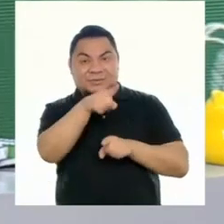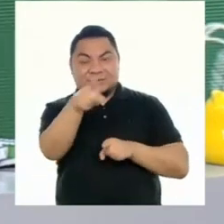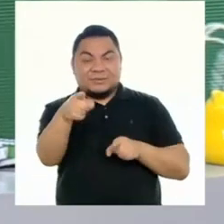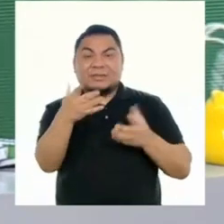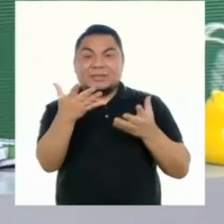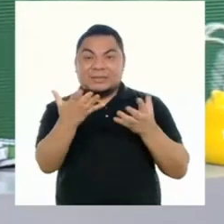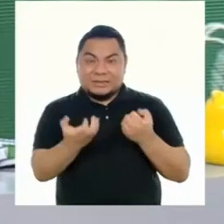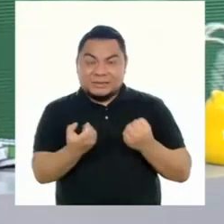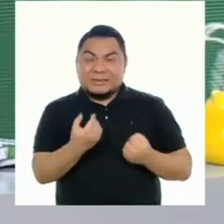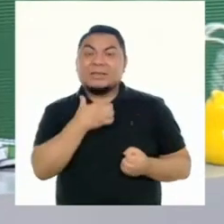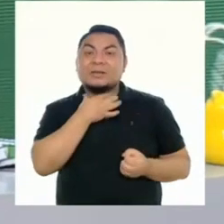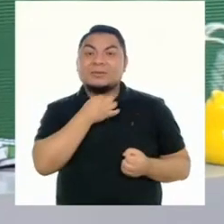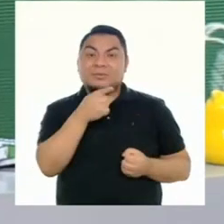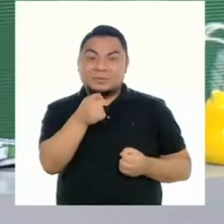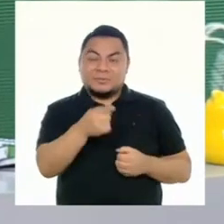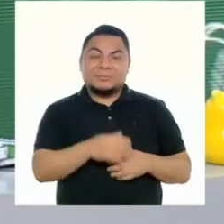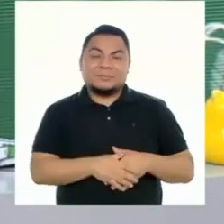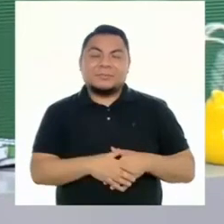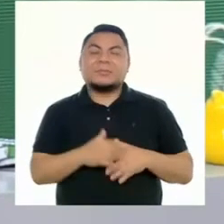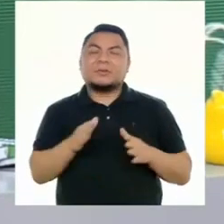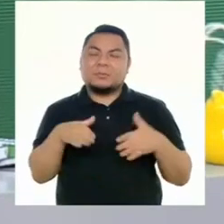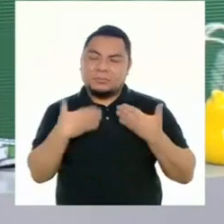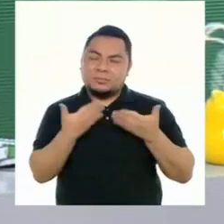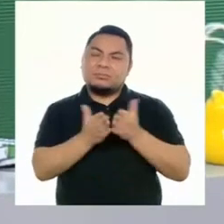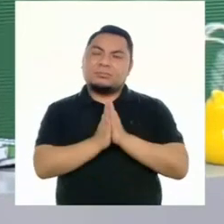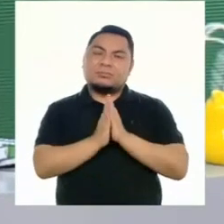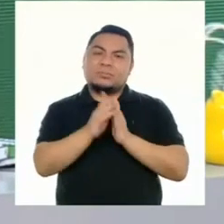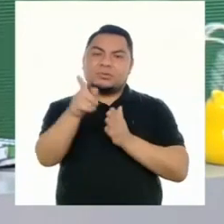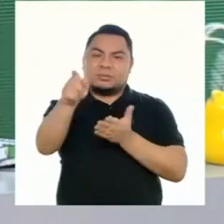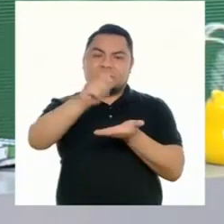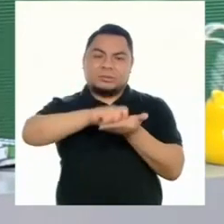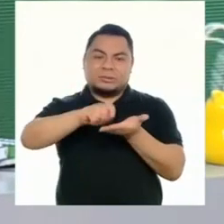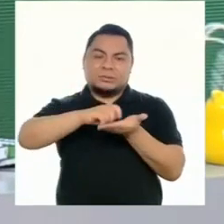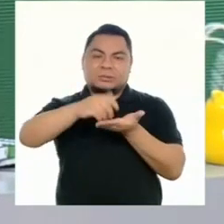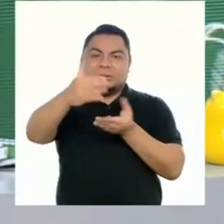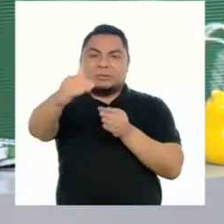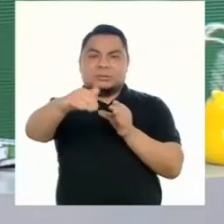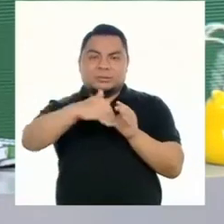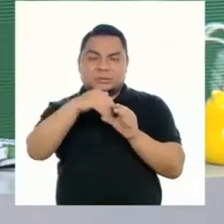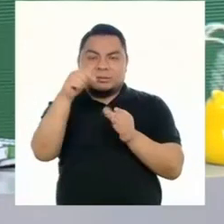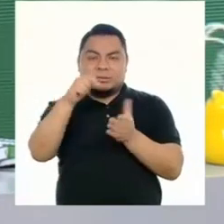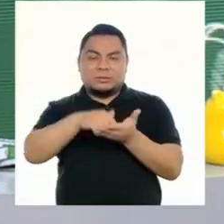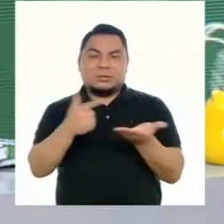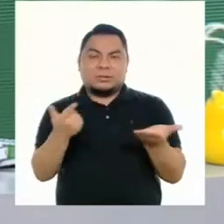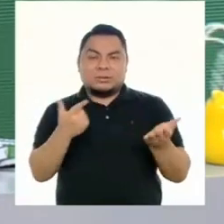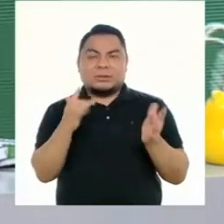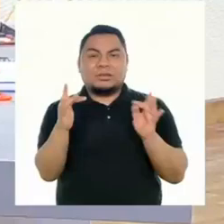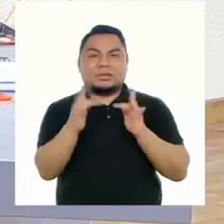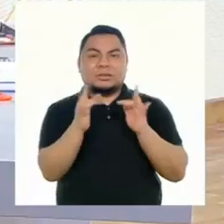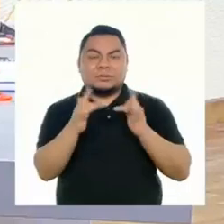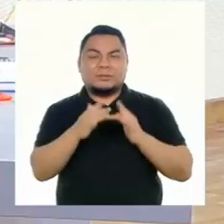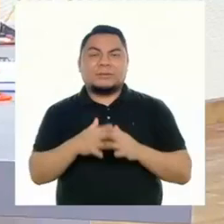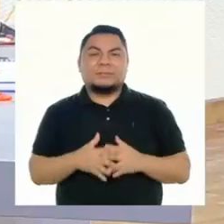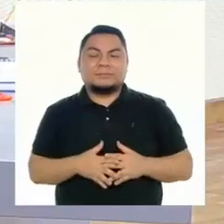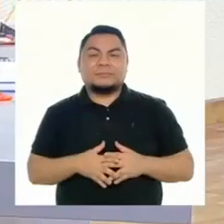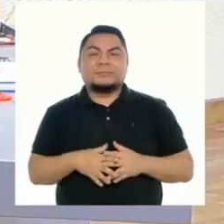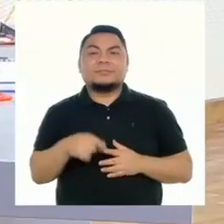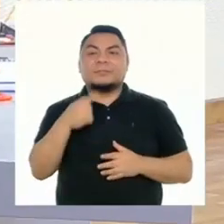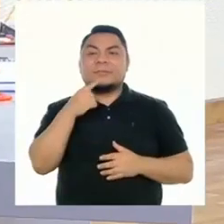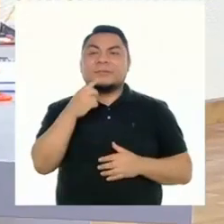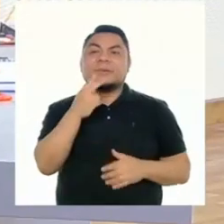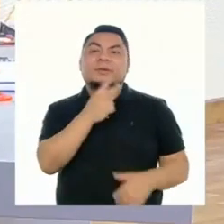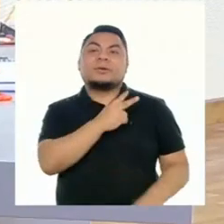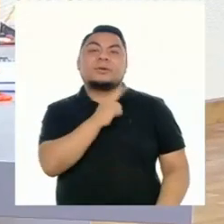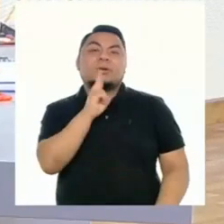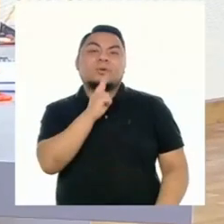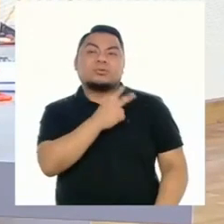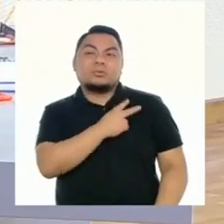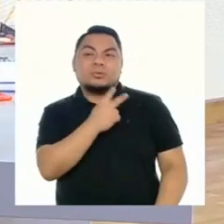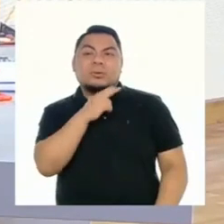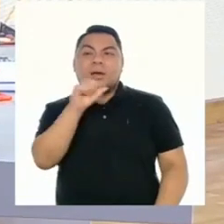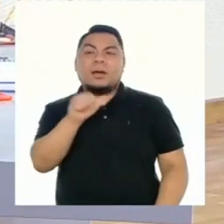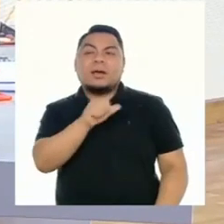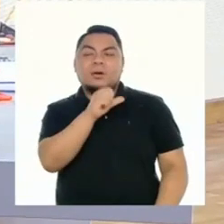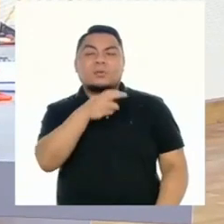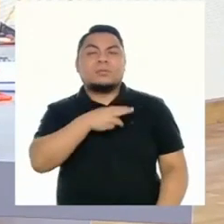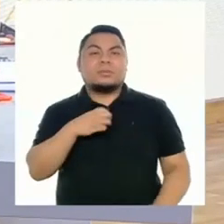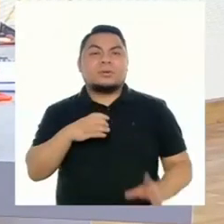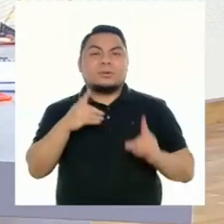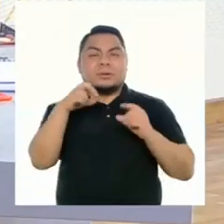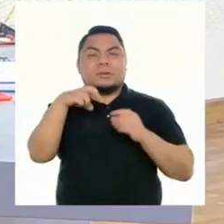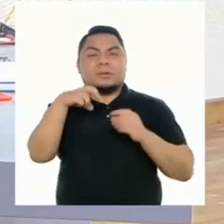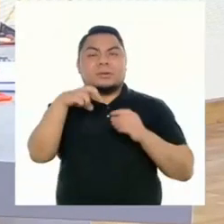cualquiera de esas opciones te interesa, por favor, escríbanos al siguiente correo electrónico. Segundo, arroba minedu